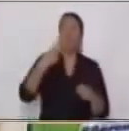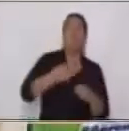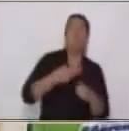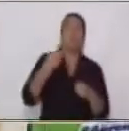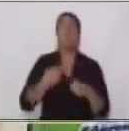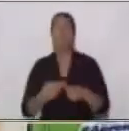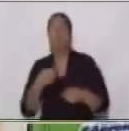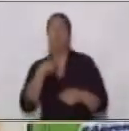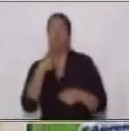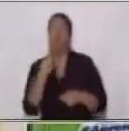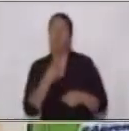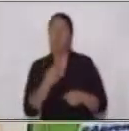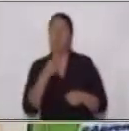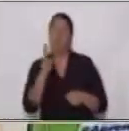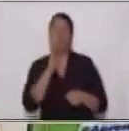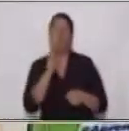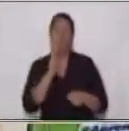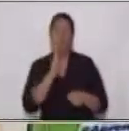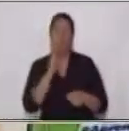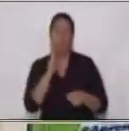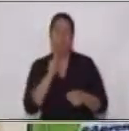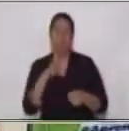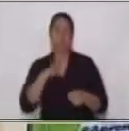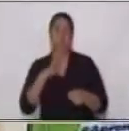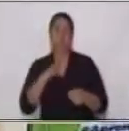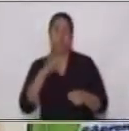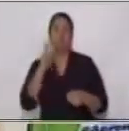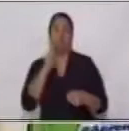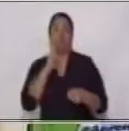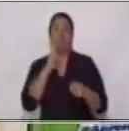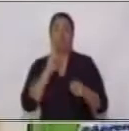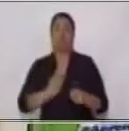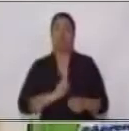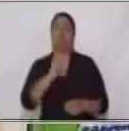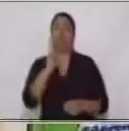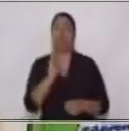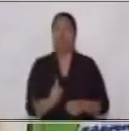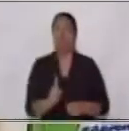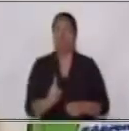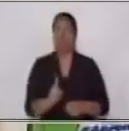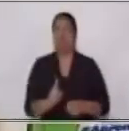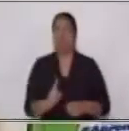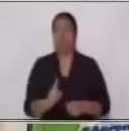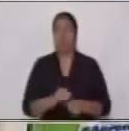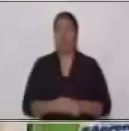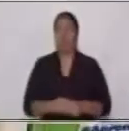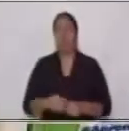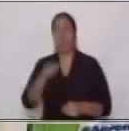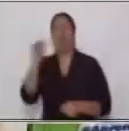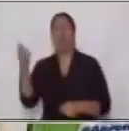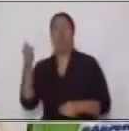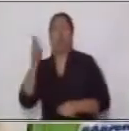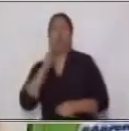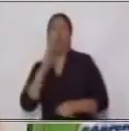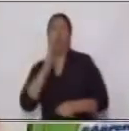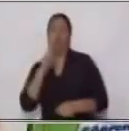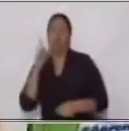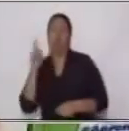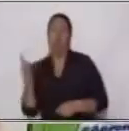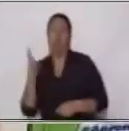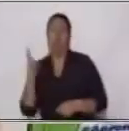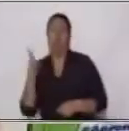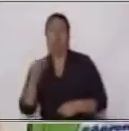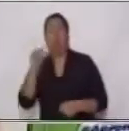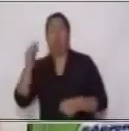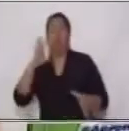compuesta por un verbo ser conjugado un verbo en participio y un complemento que